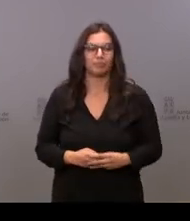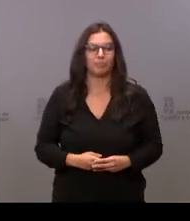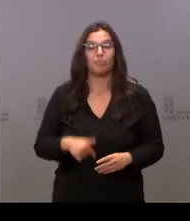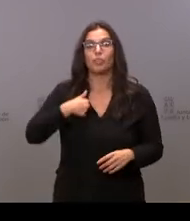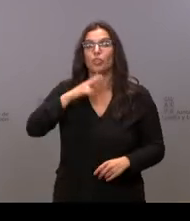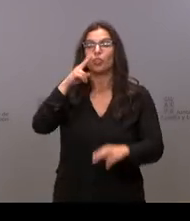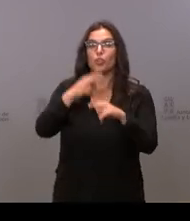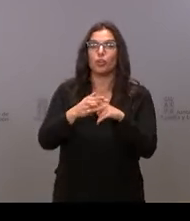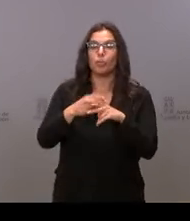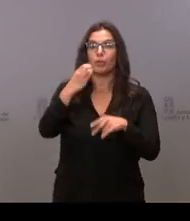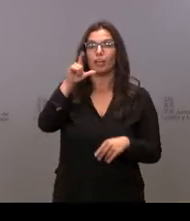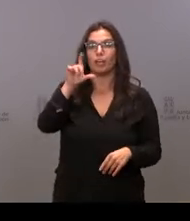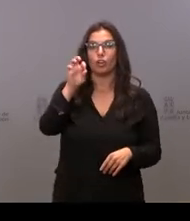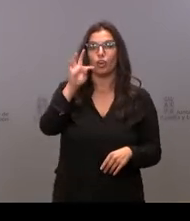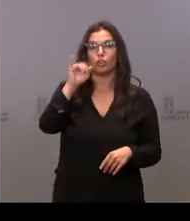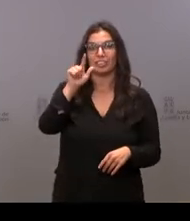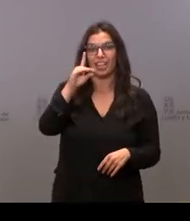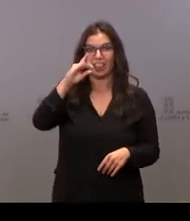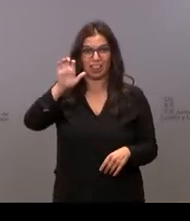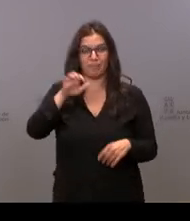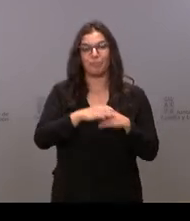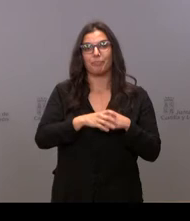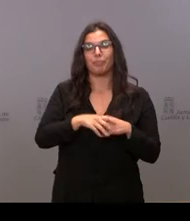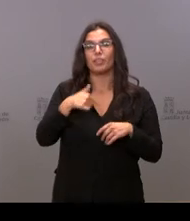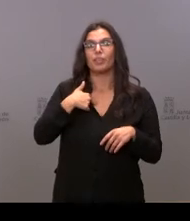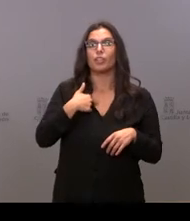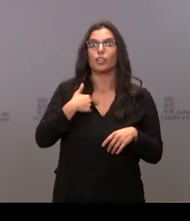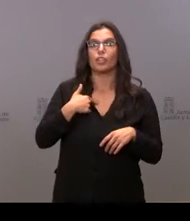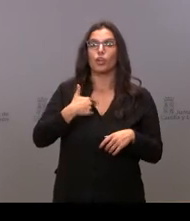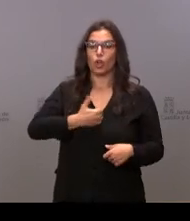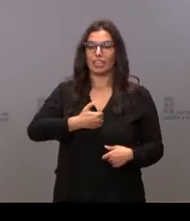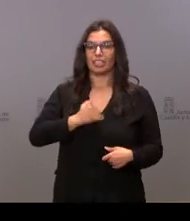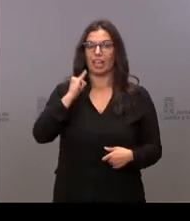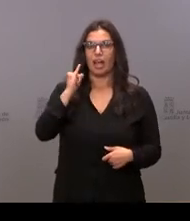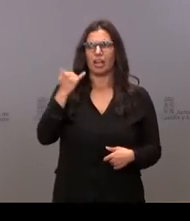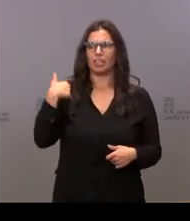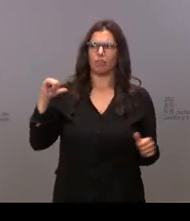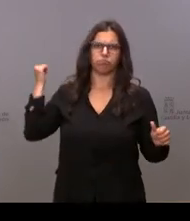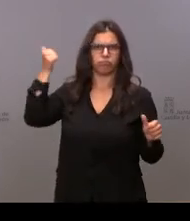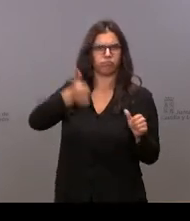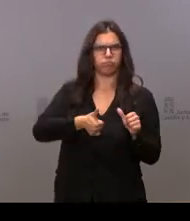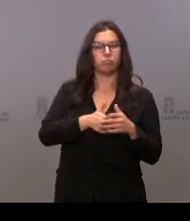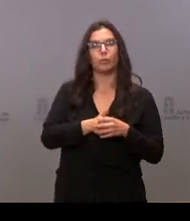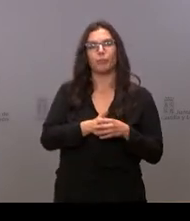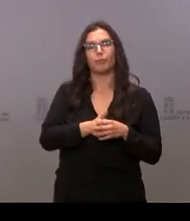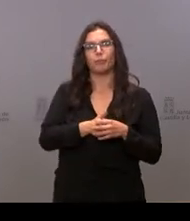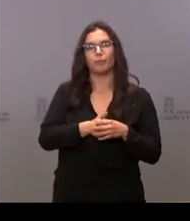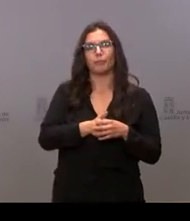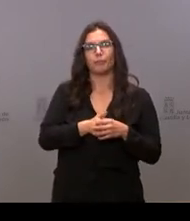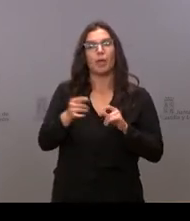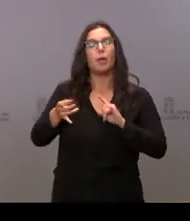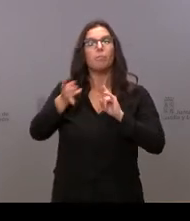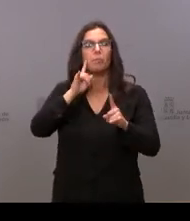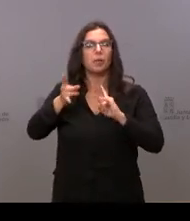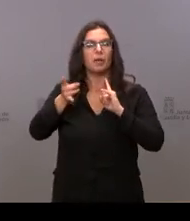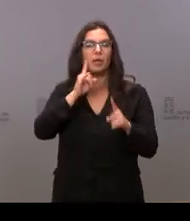me llamo Clotilde Aguado Rodríguez y tengo teleasistencia desde hace varios años. No te digo que me llaman de vez